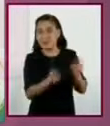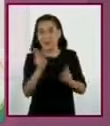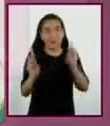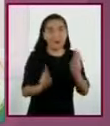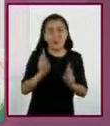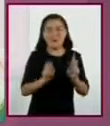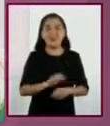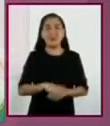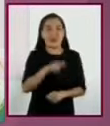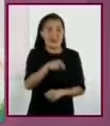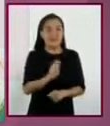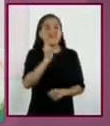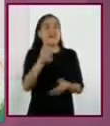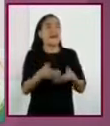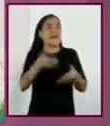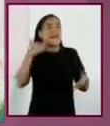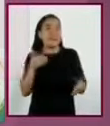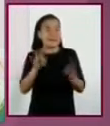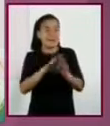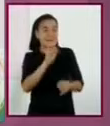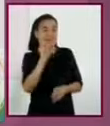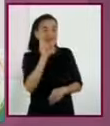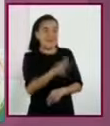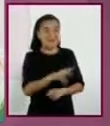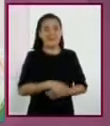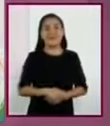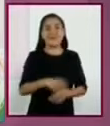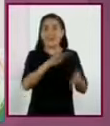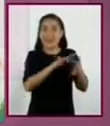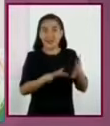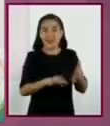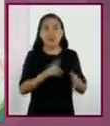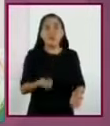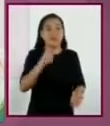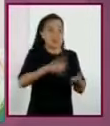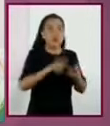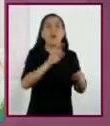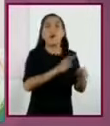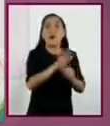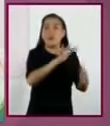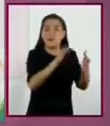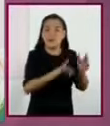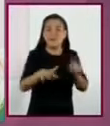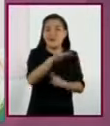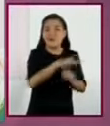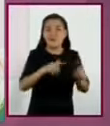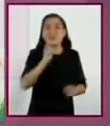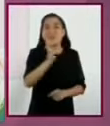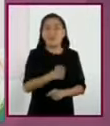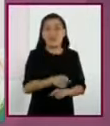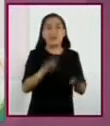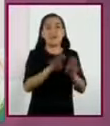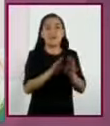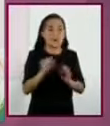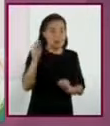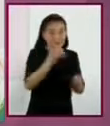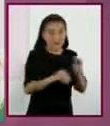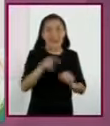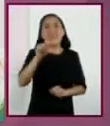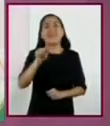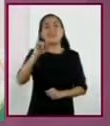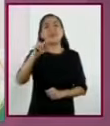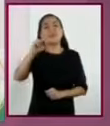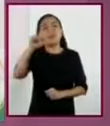Predecir el contenido. Identificar el contexto. Analizar su estructura. Título,